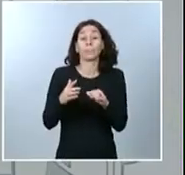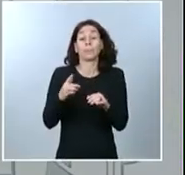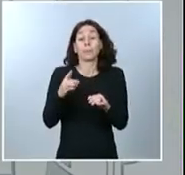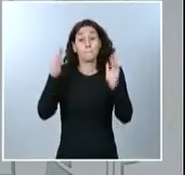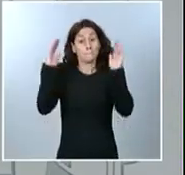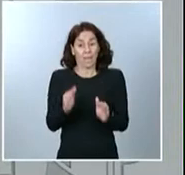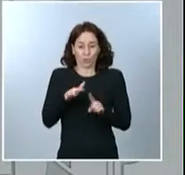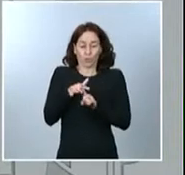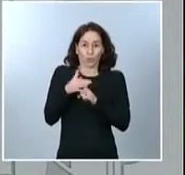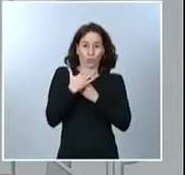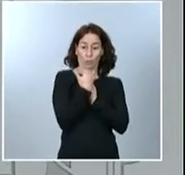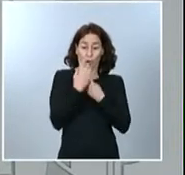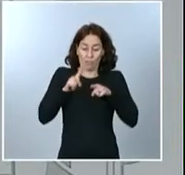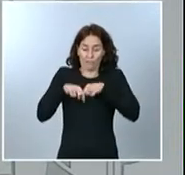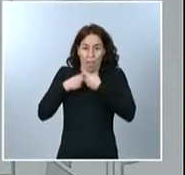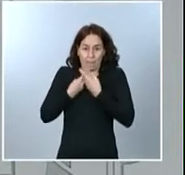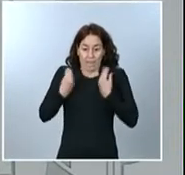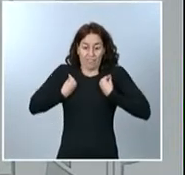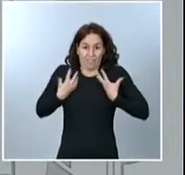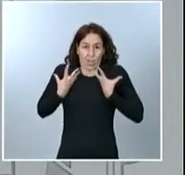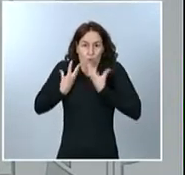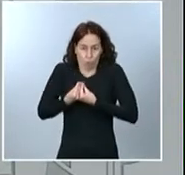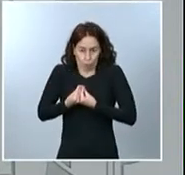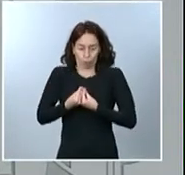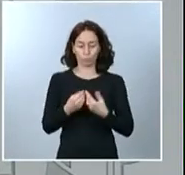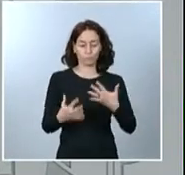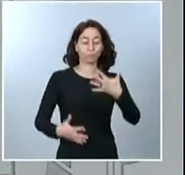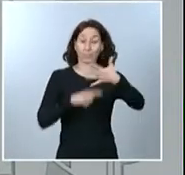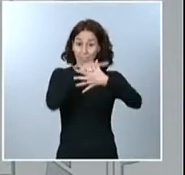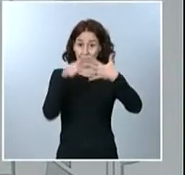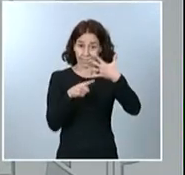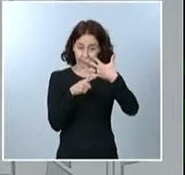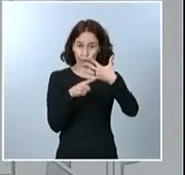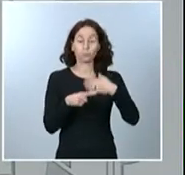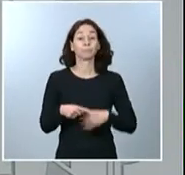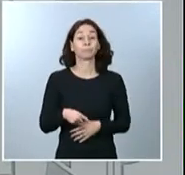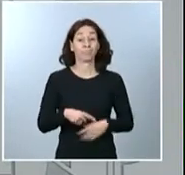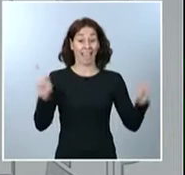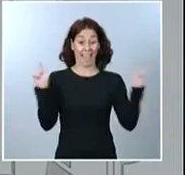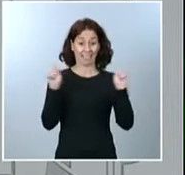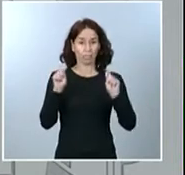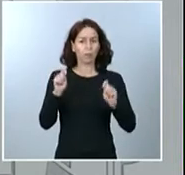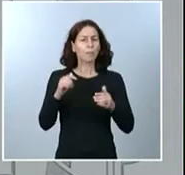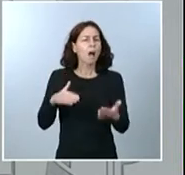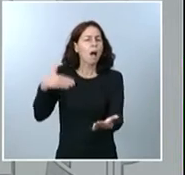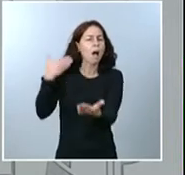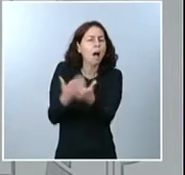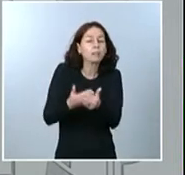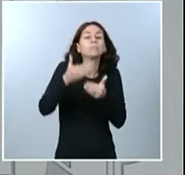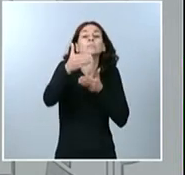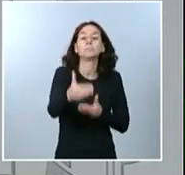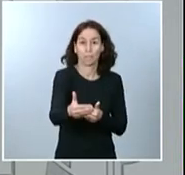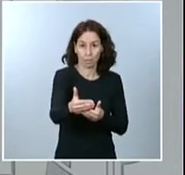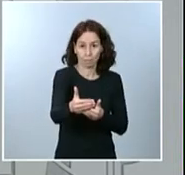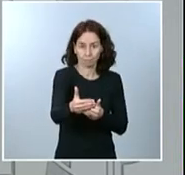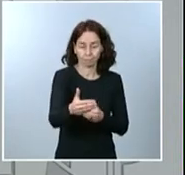comunidades autónomas. En quinto lugar, sobre la duración del estado de alarma. El Gobierno aprobará la prórroga